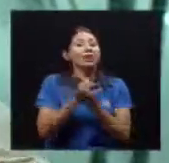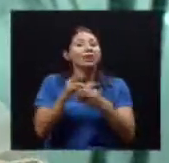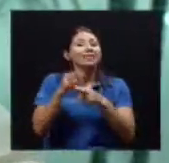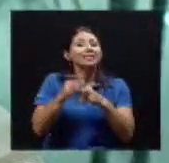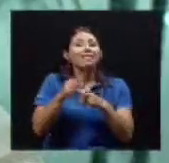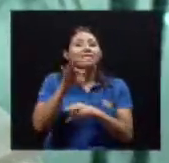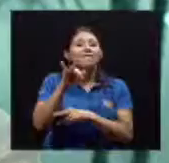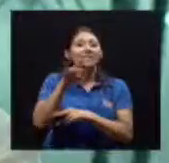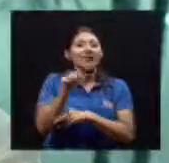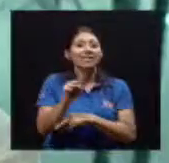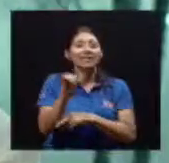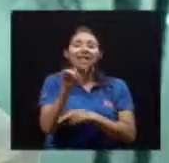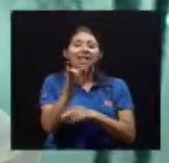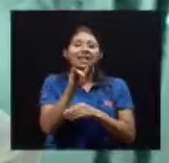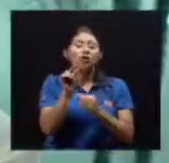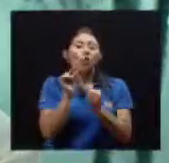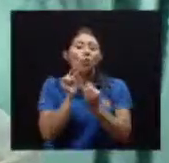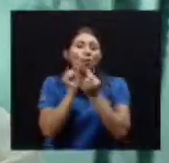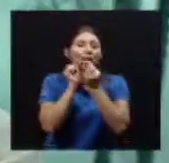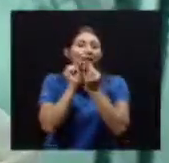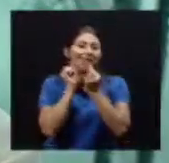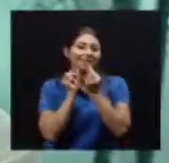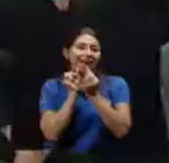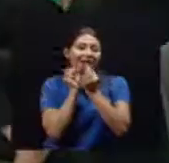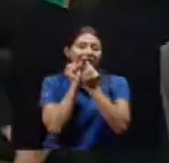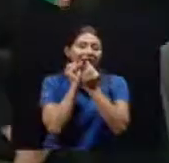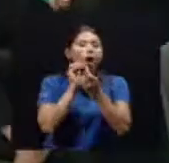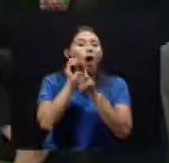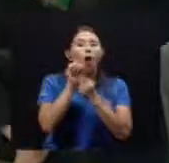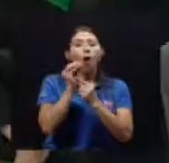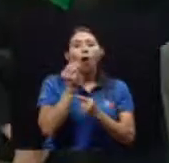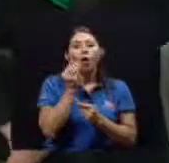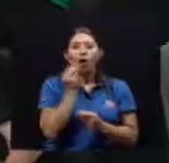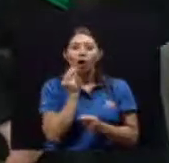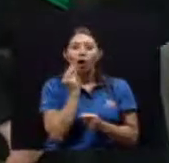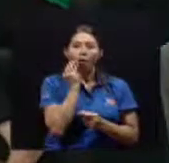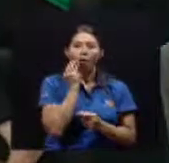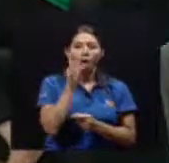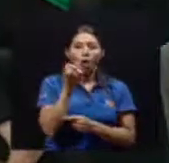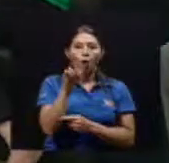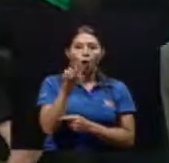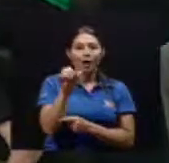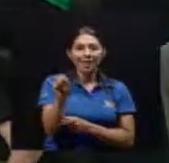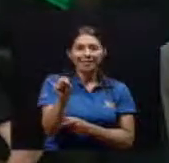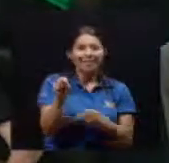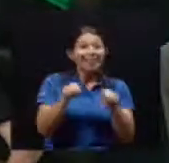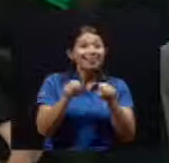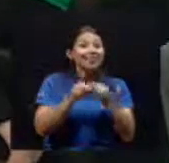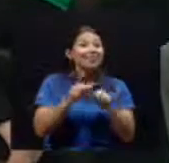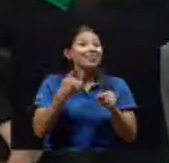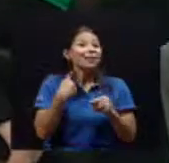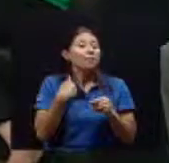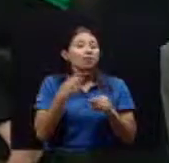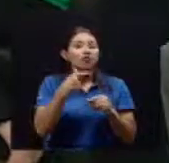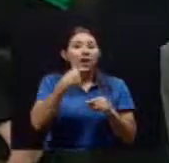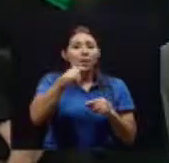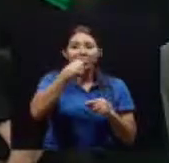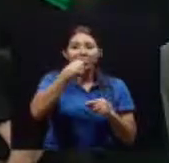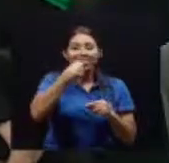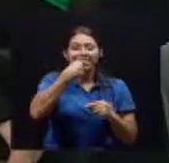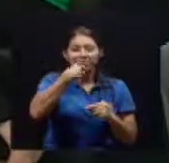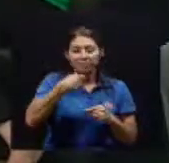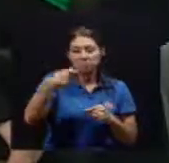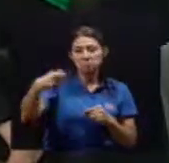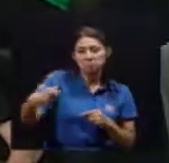removibles Con ganchitos Y están las totales Hoy en día Nosotros utilizamos También